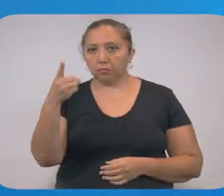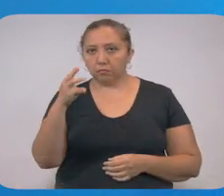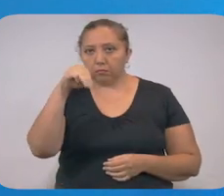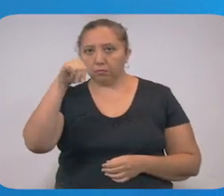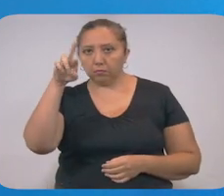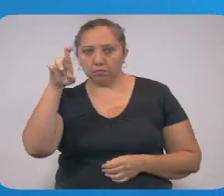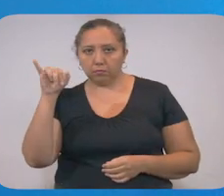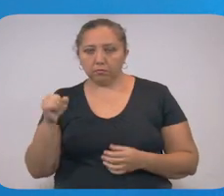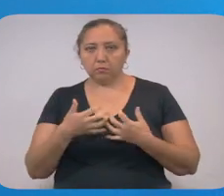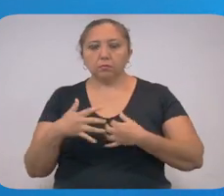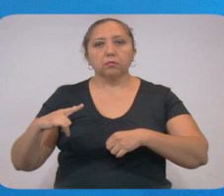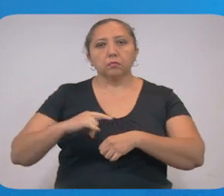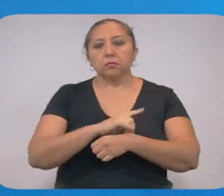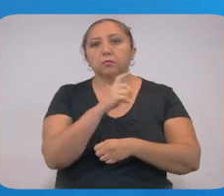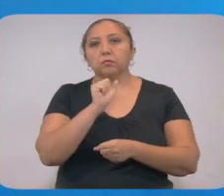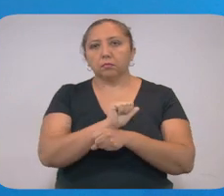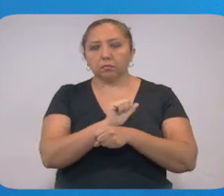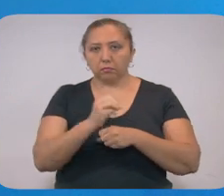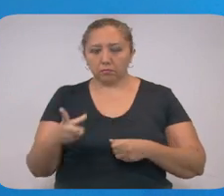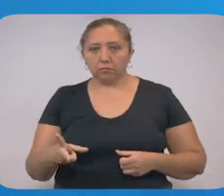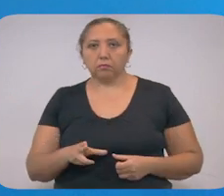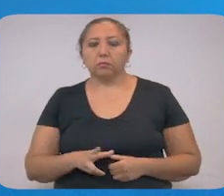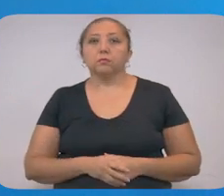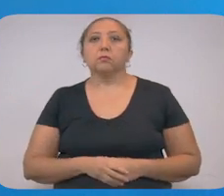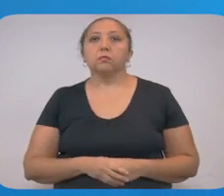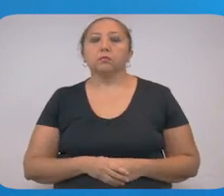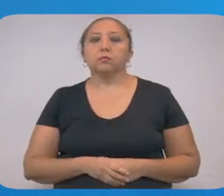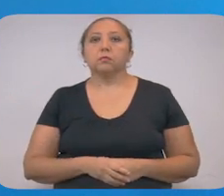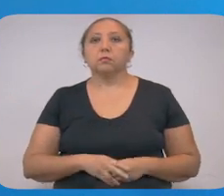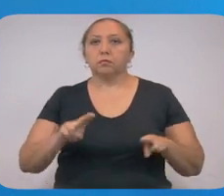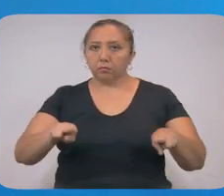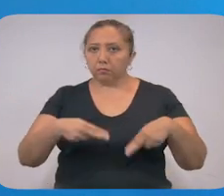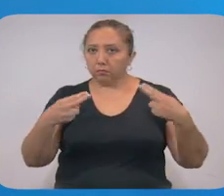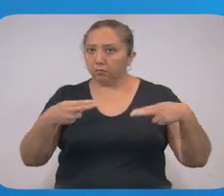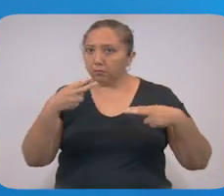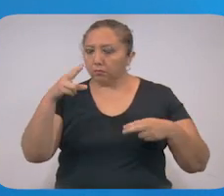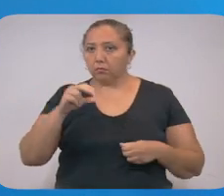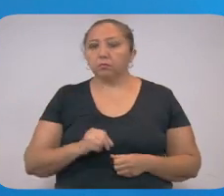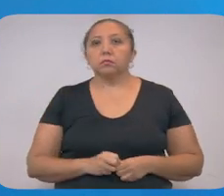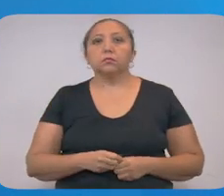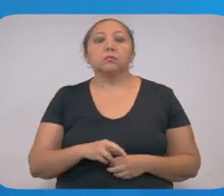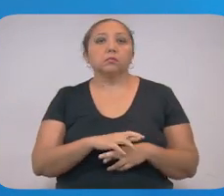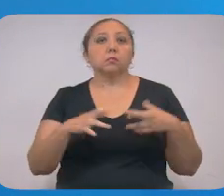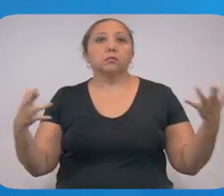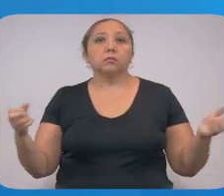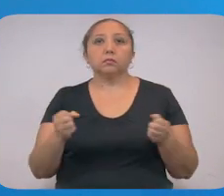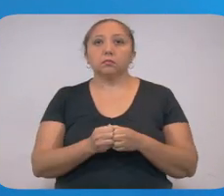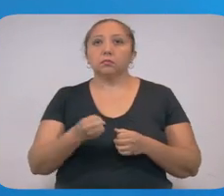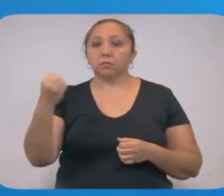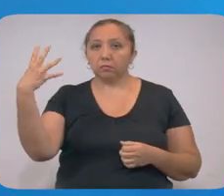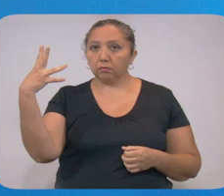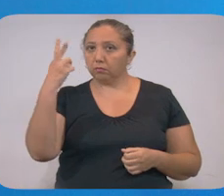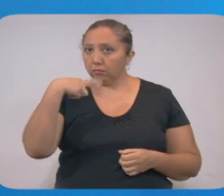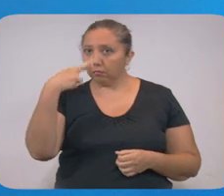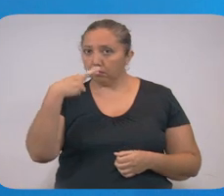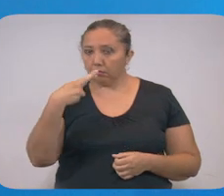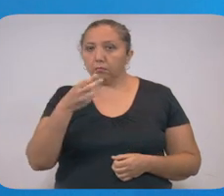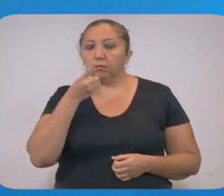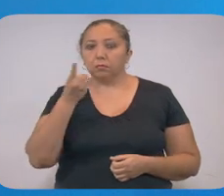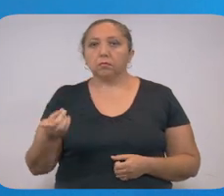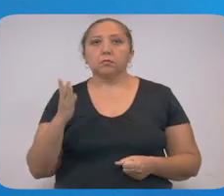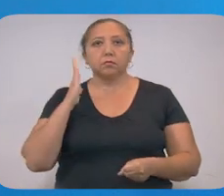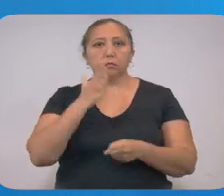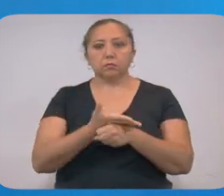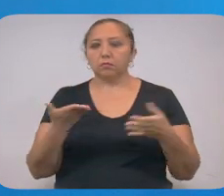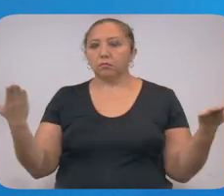y las industrias aeronáutica y automotriz. Los negocios no esenciales que operen con el semáforo en rojo serán acreedores